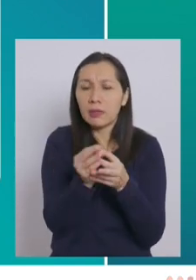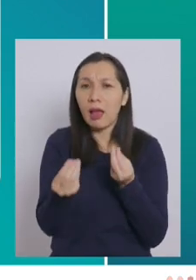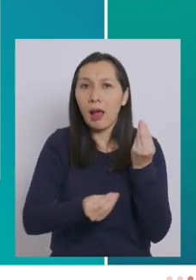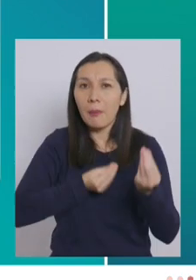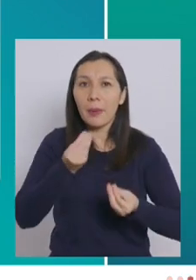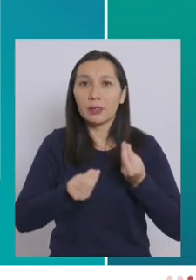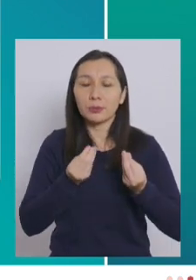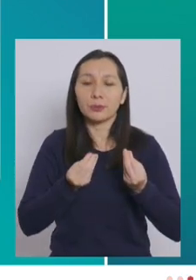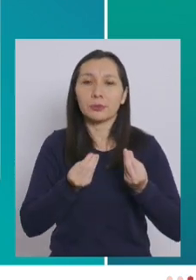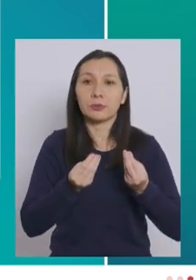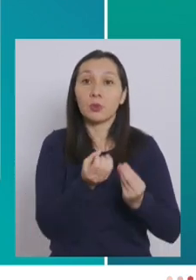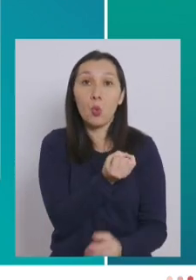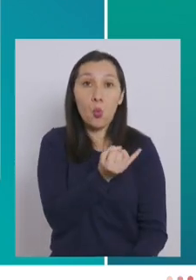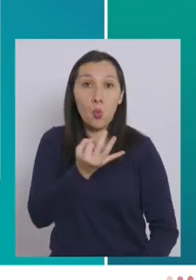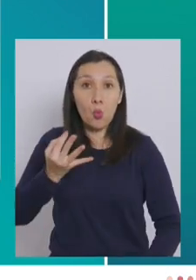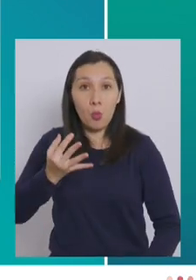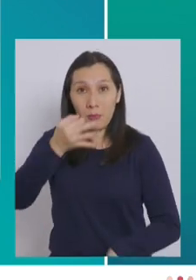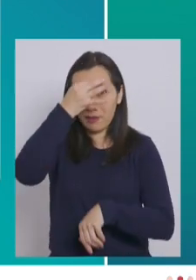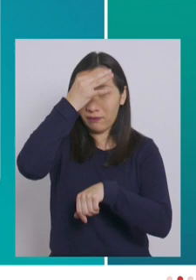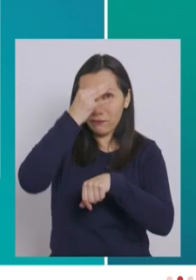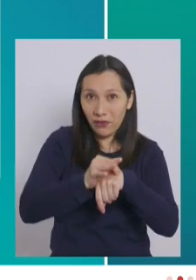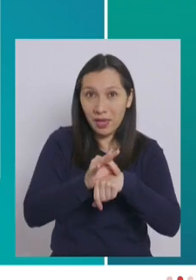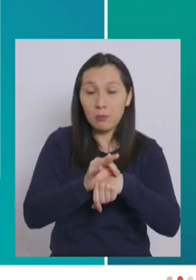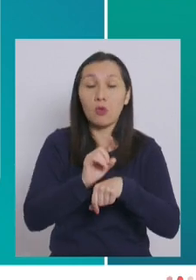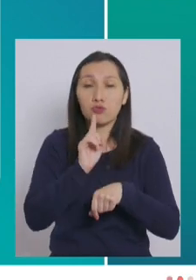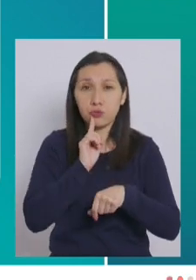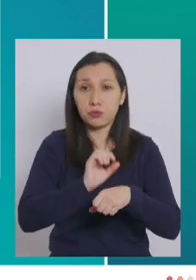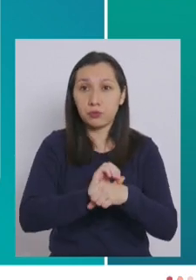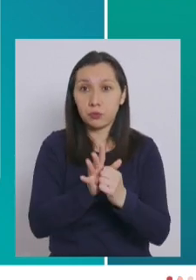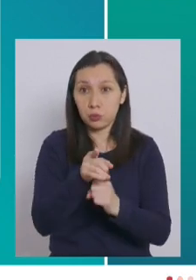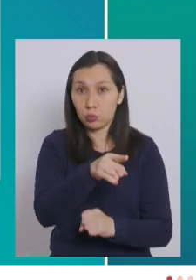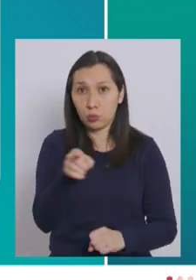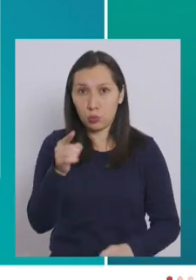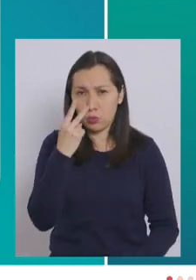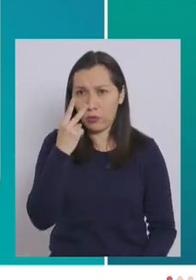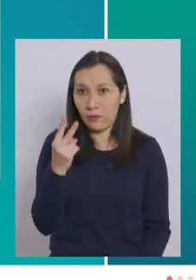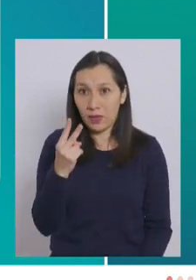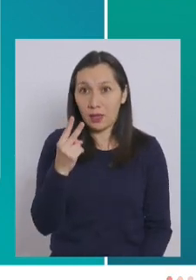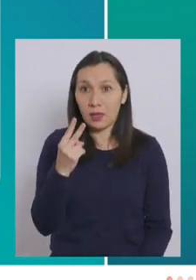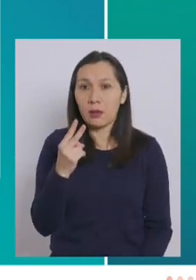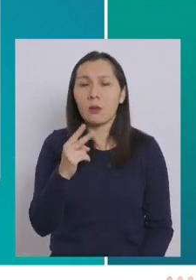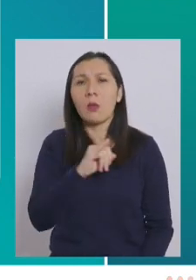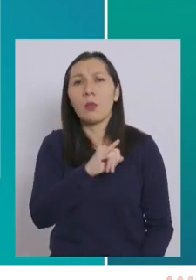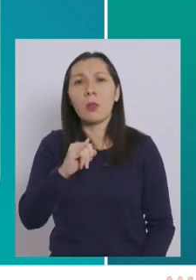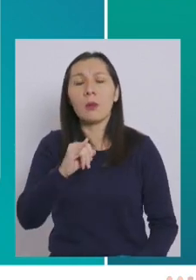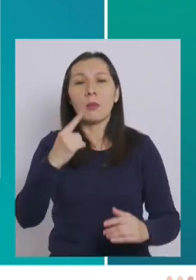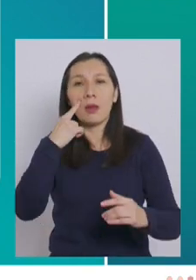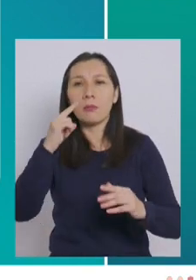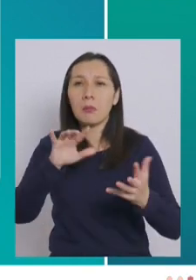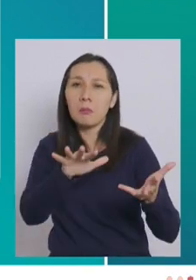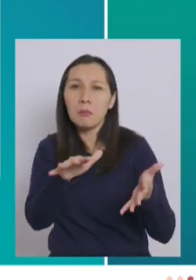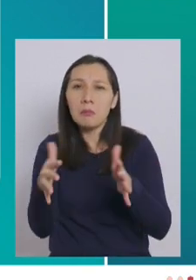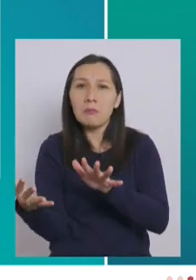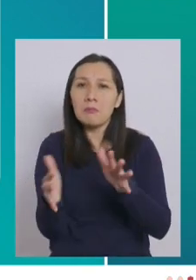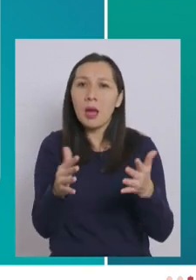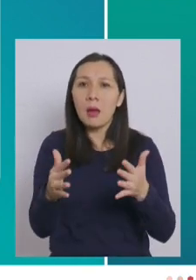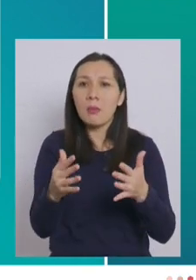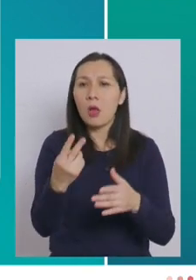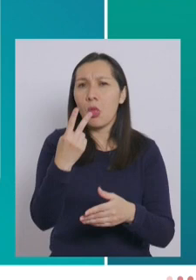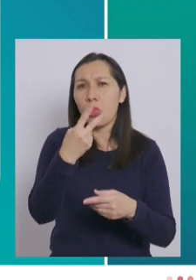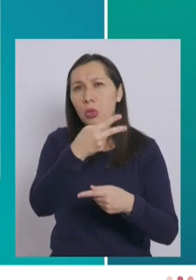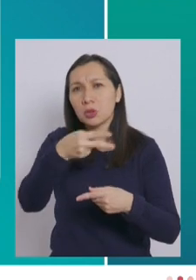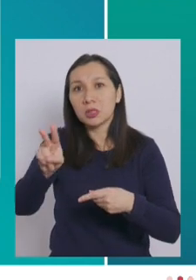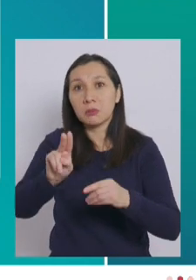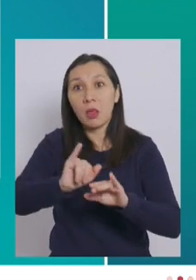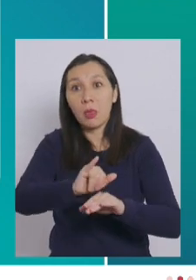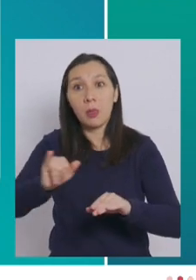entre el número de casos, ustedes pueden apreciar ahí, y posteriormente, aproximadamente dos semanas